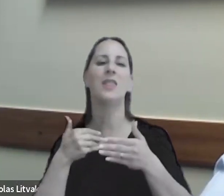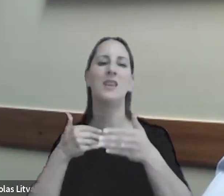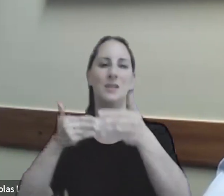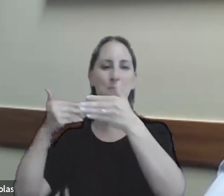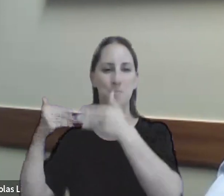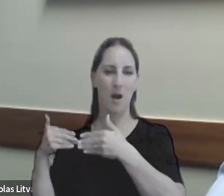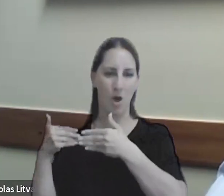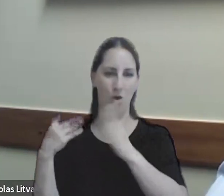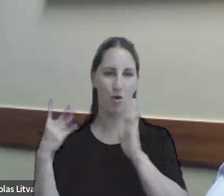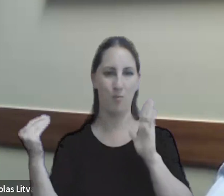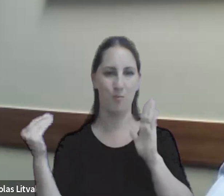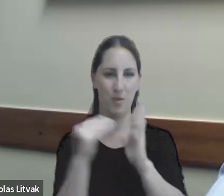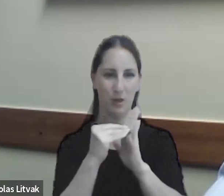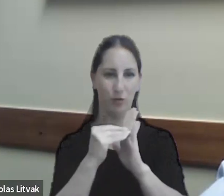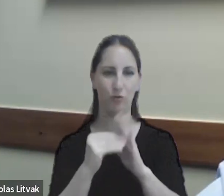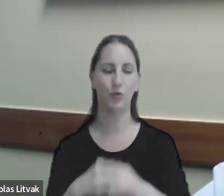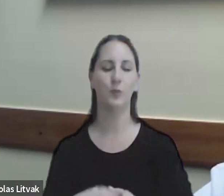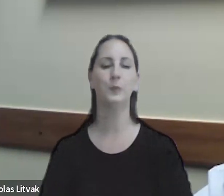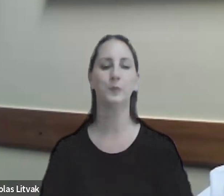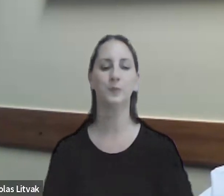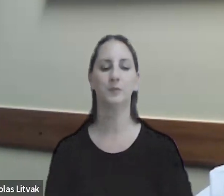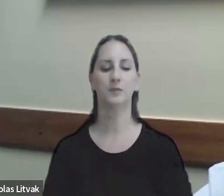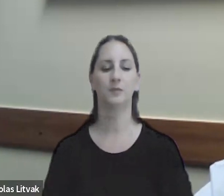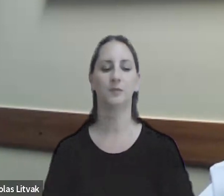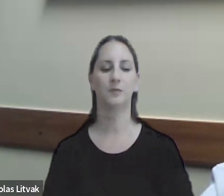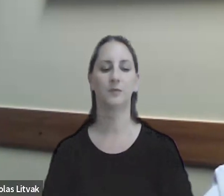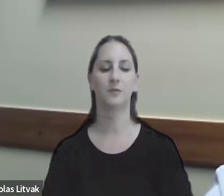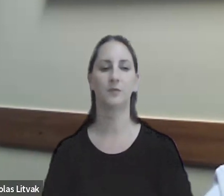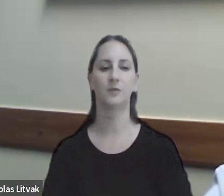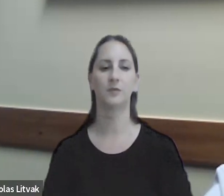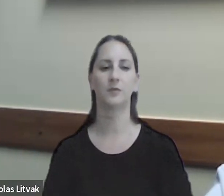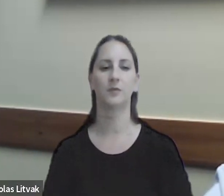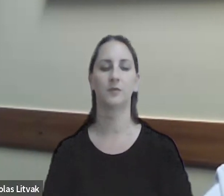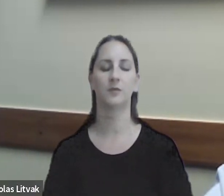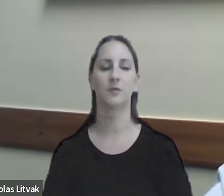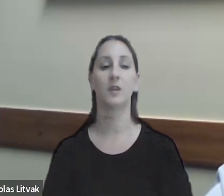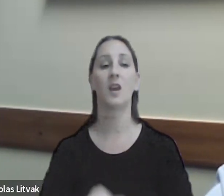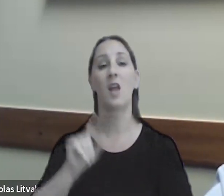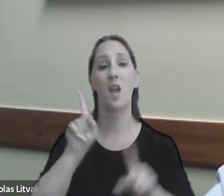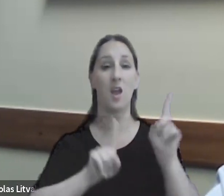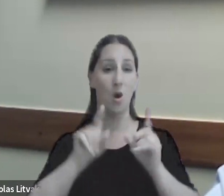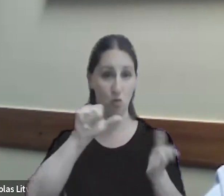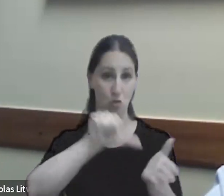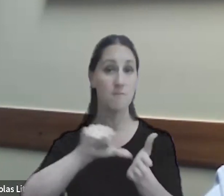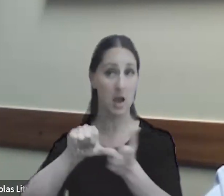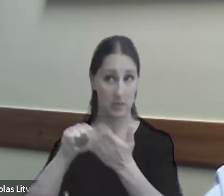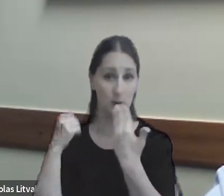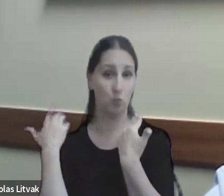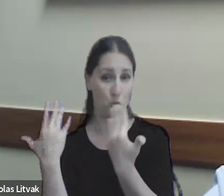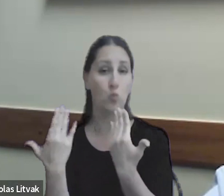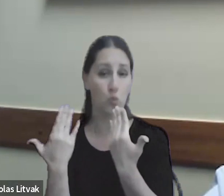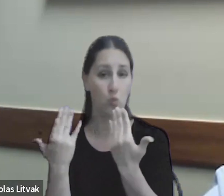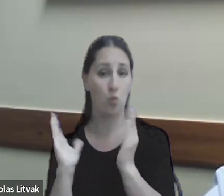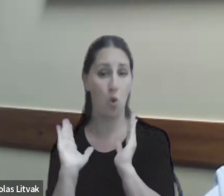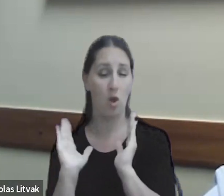donde en determinados países eso está previsto que puedan